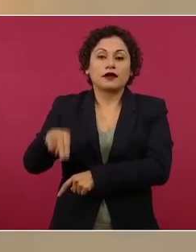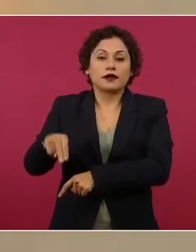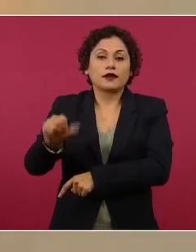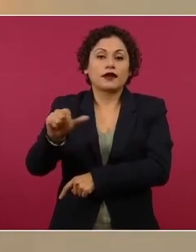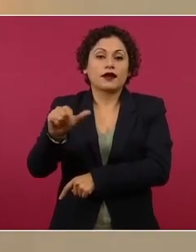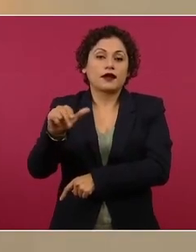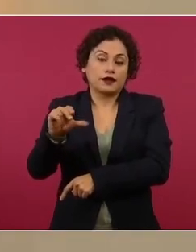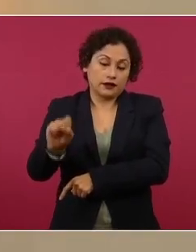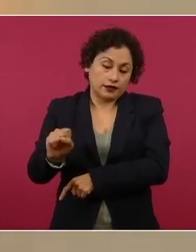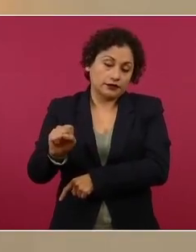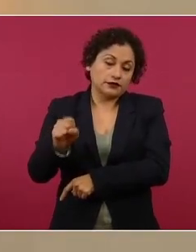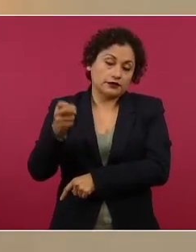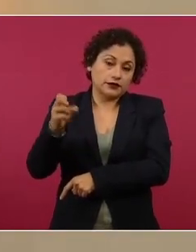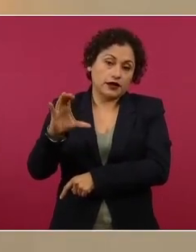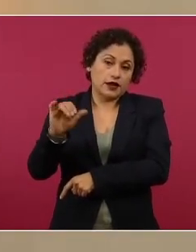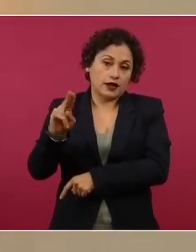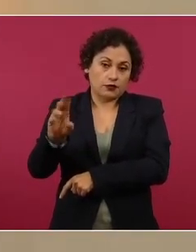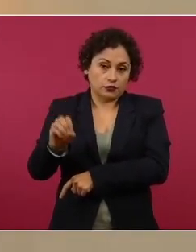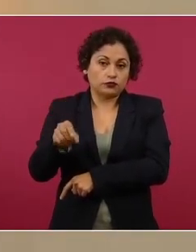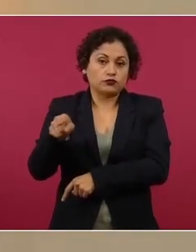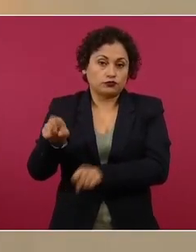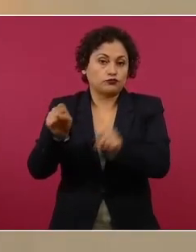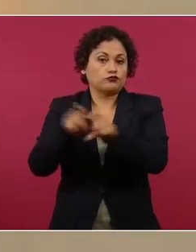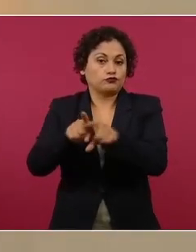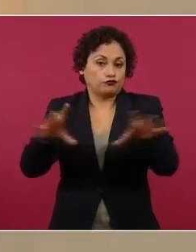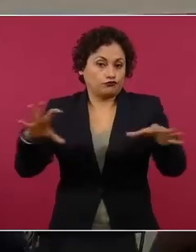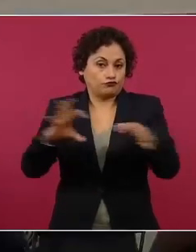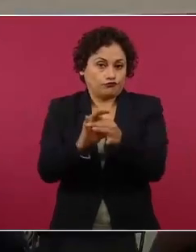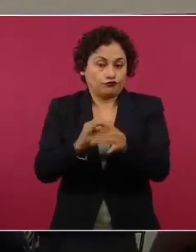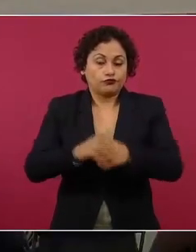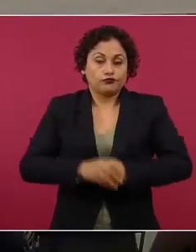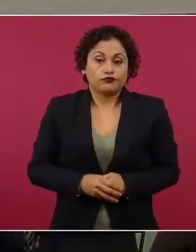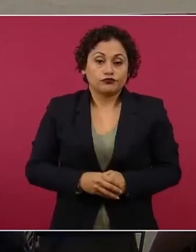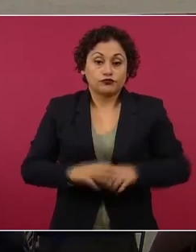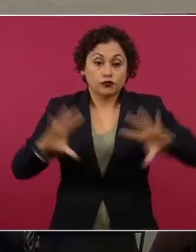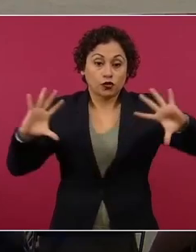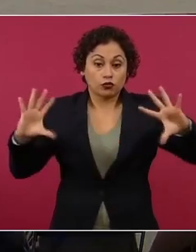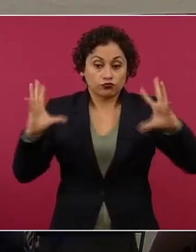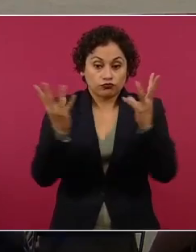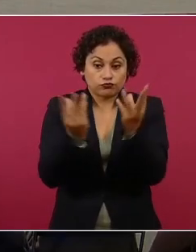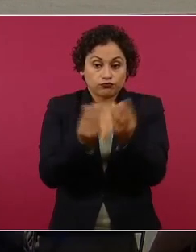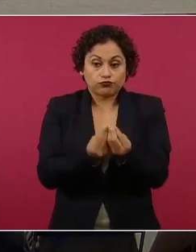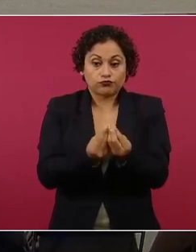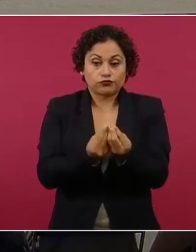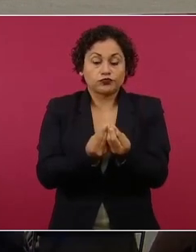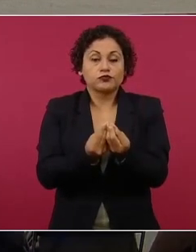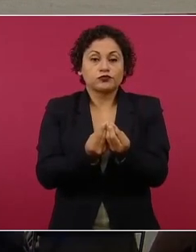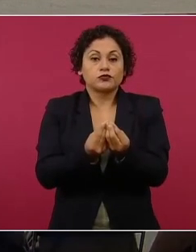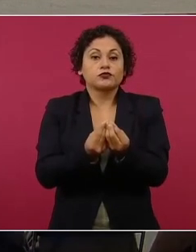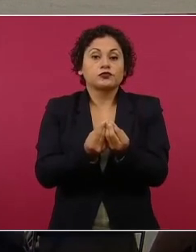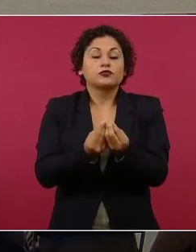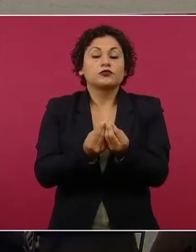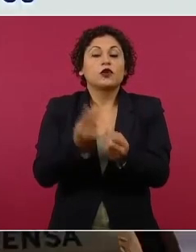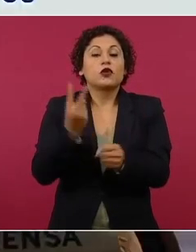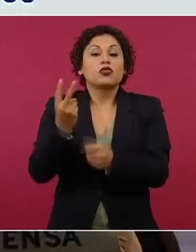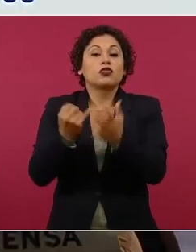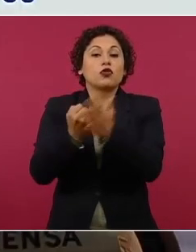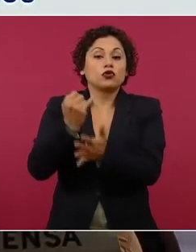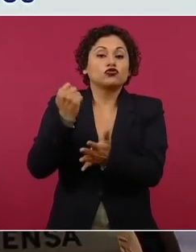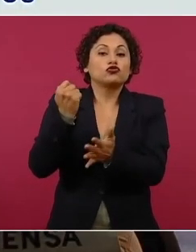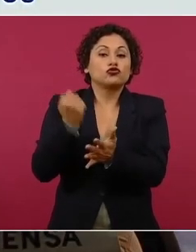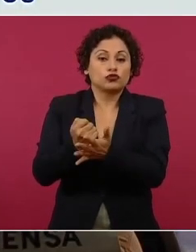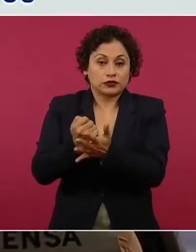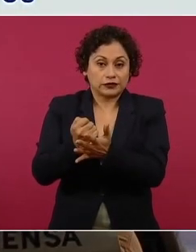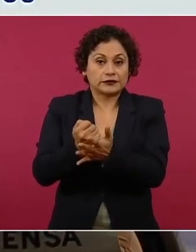este evento criminal. Siguiente. En total, con estas dos sentencias se han